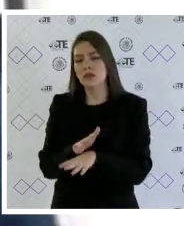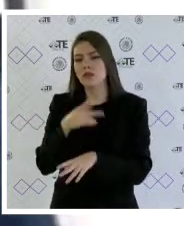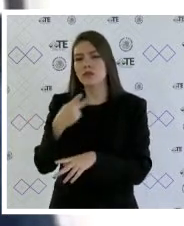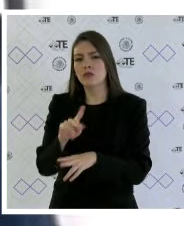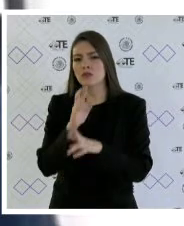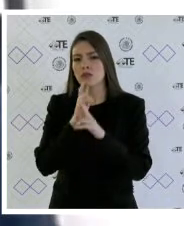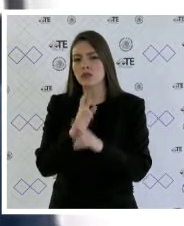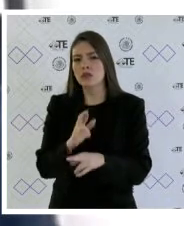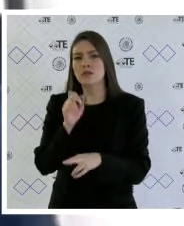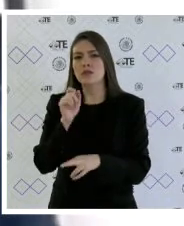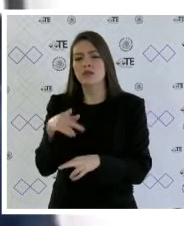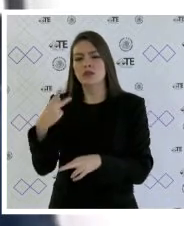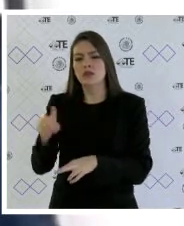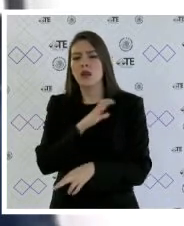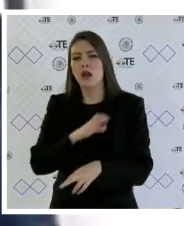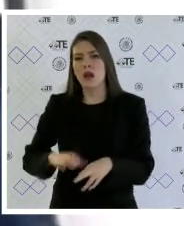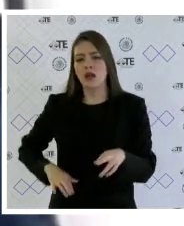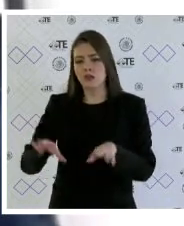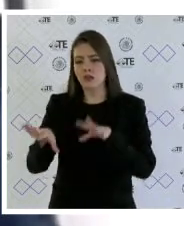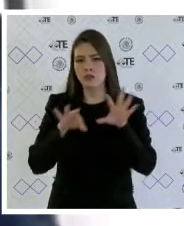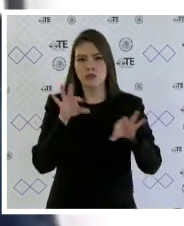asignación de las candidaturas controvertidas.